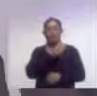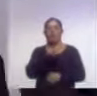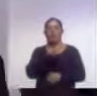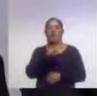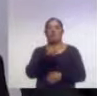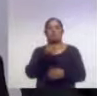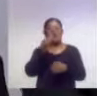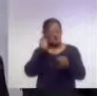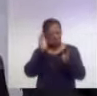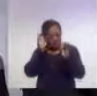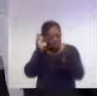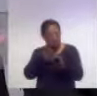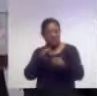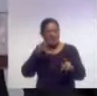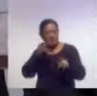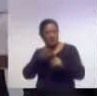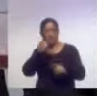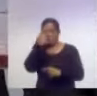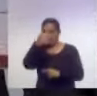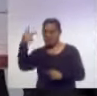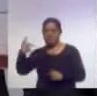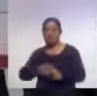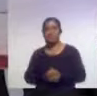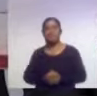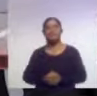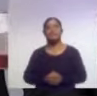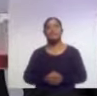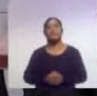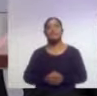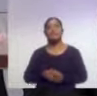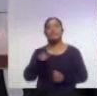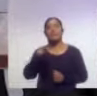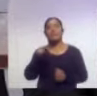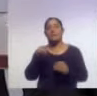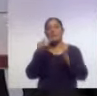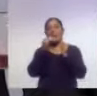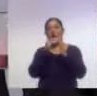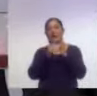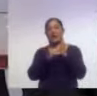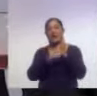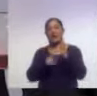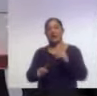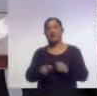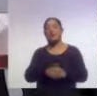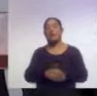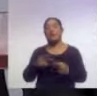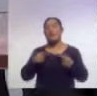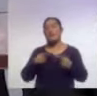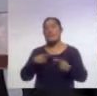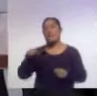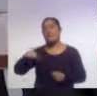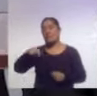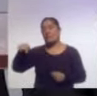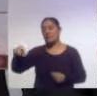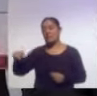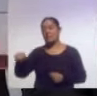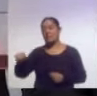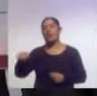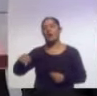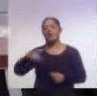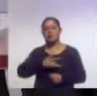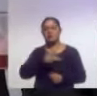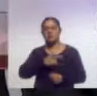Los trámites administrativos que hoy el usuario, que al final el día es el ciudadano, les dé una mayor certeza,